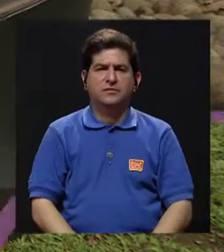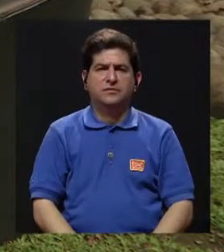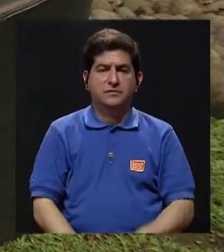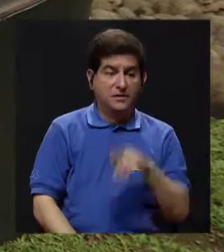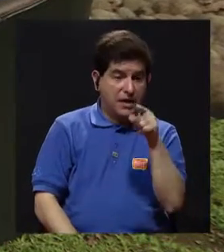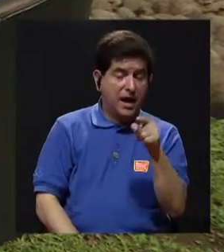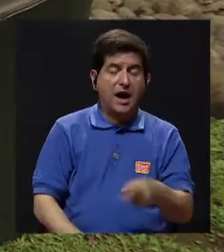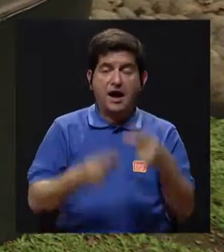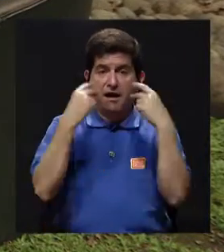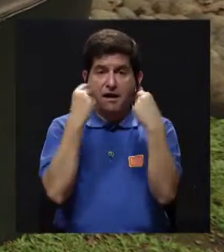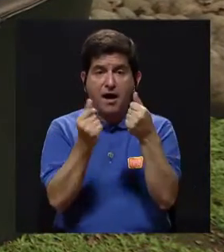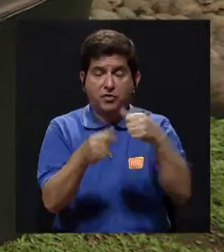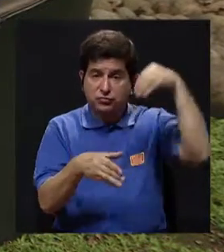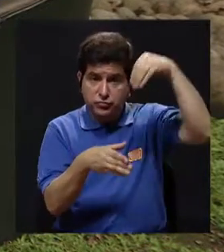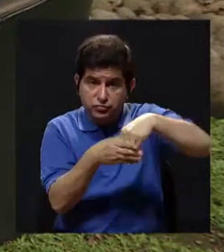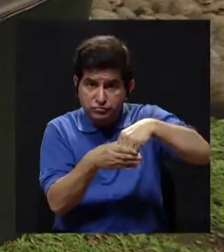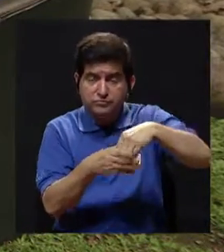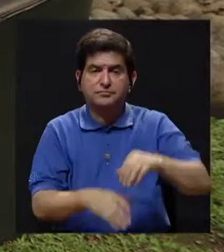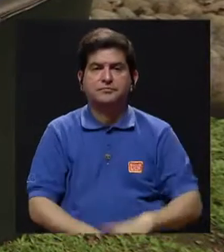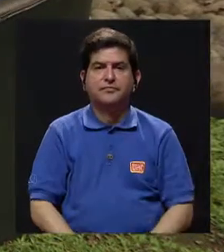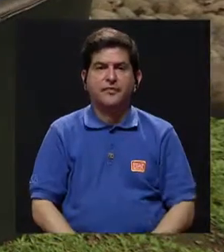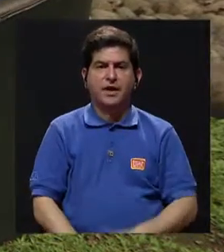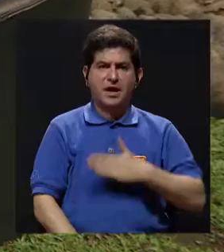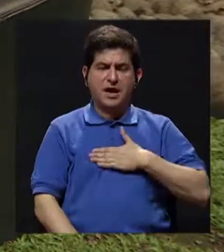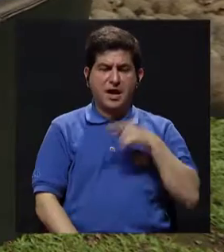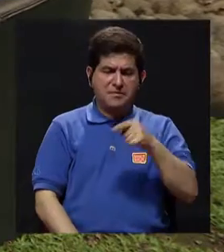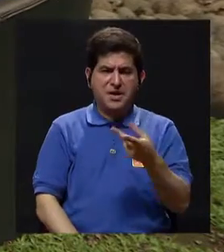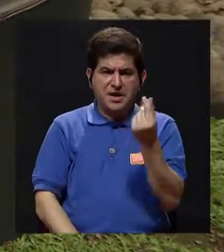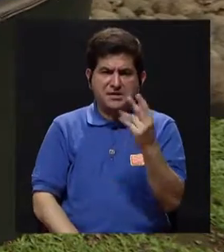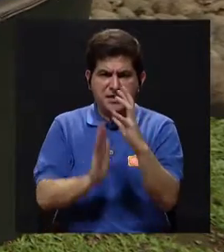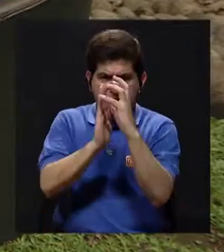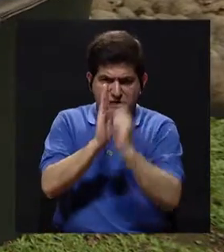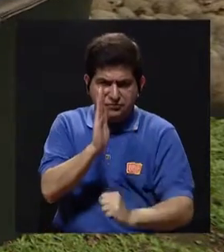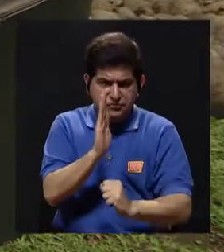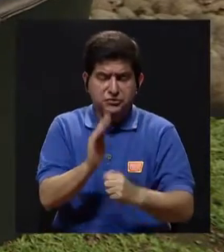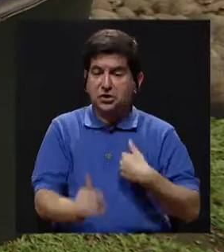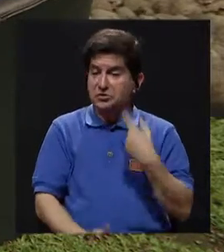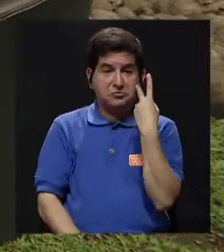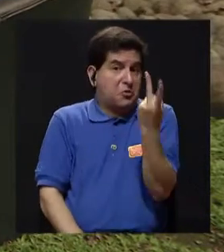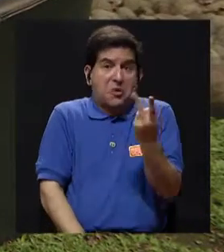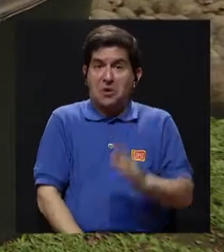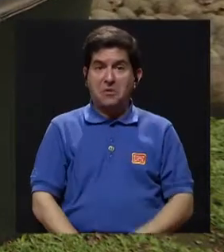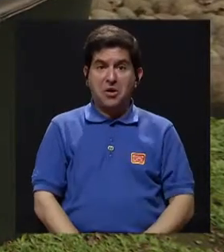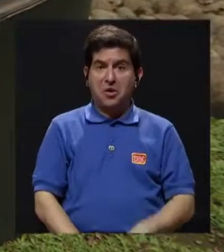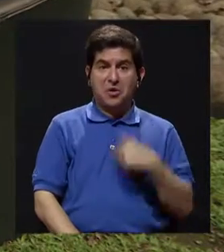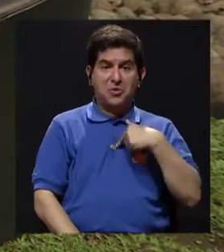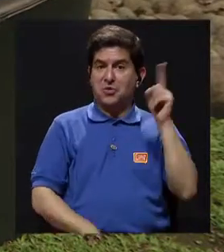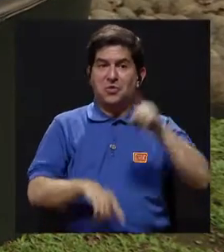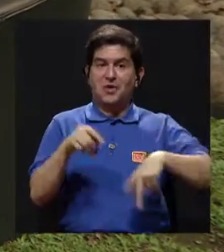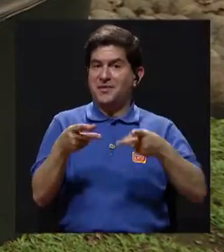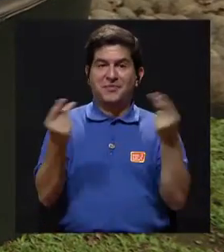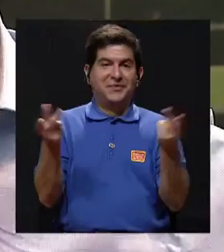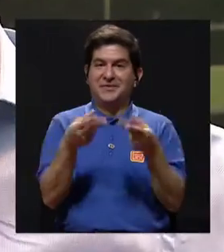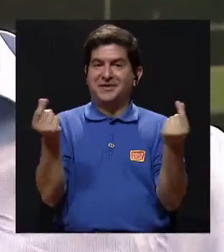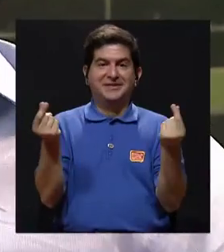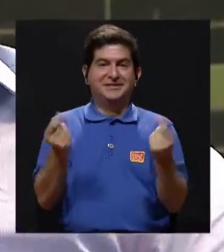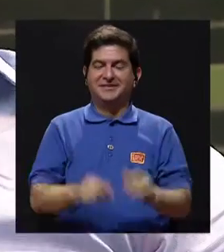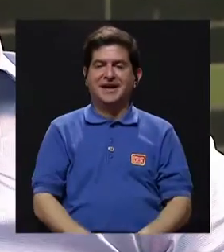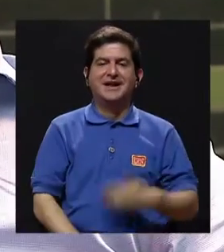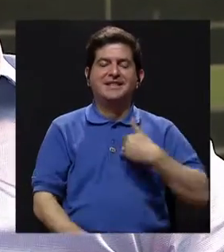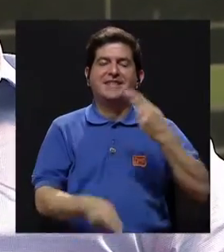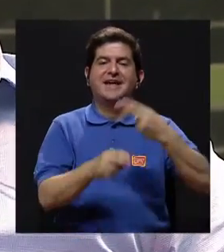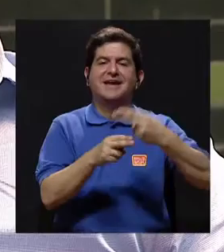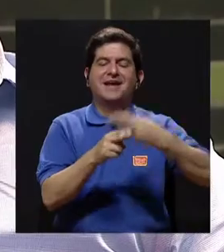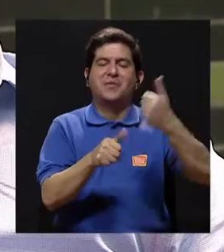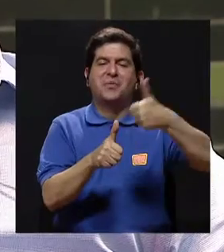automáticamente me lo guardan y cuando a mí me quitan esta platita y ya yo no la veo, ya yo no la puedo gastar, porque